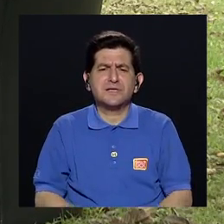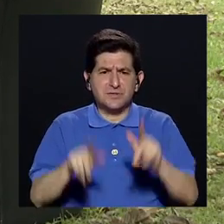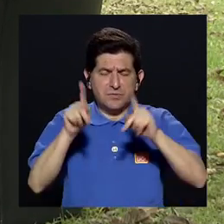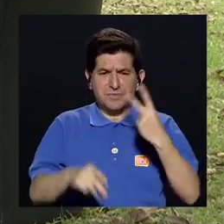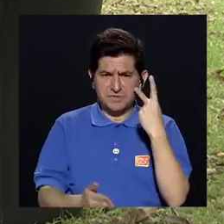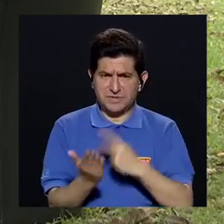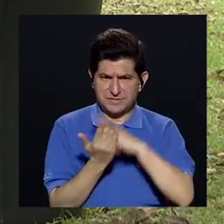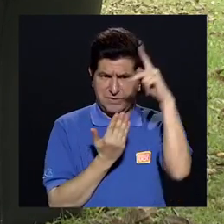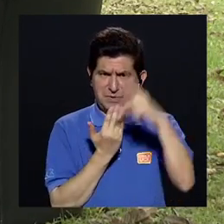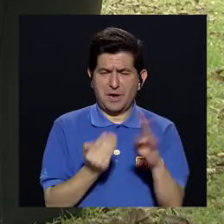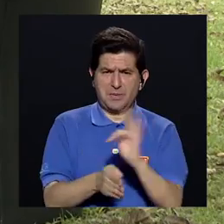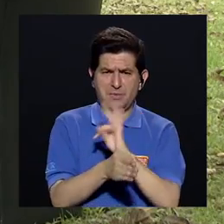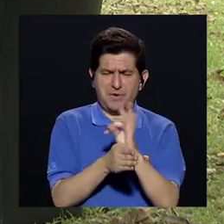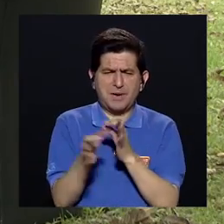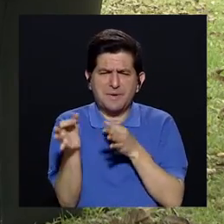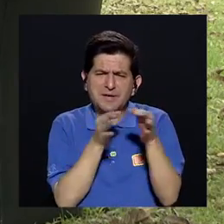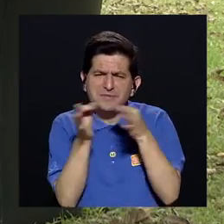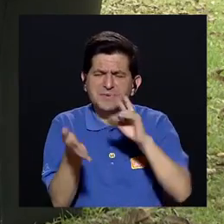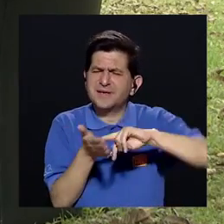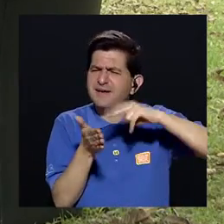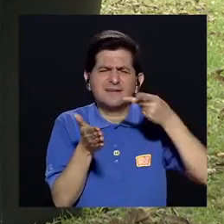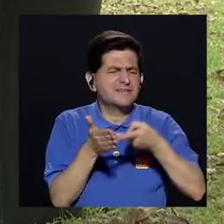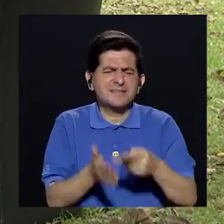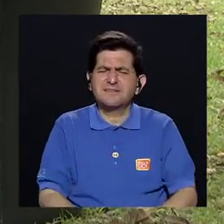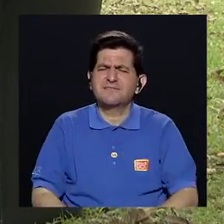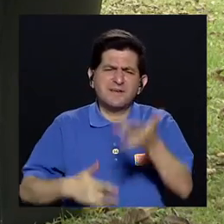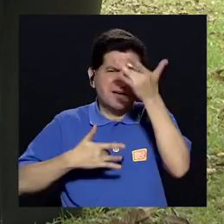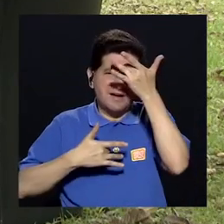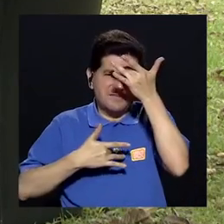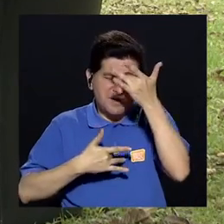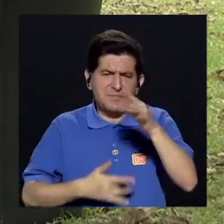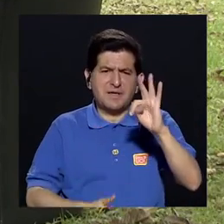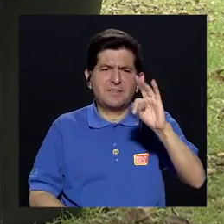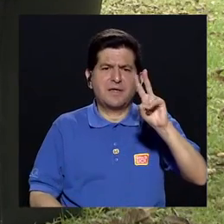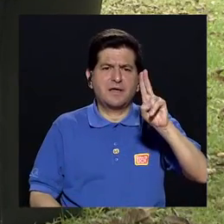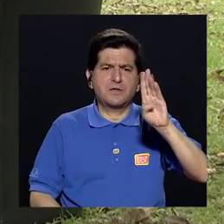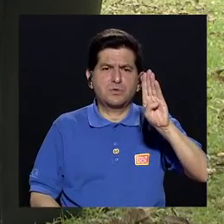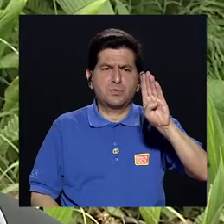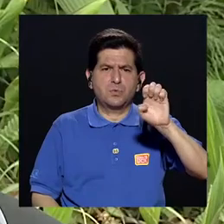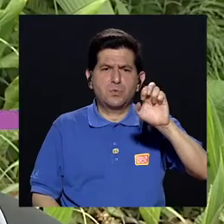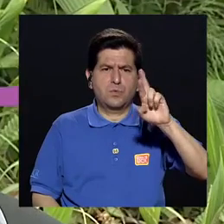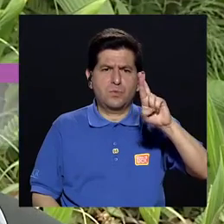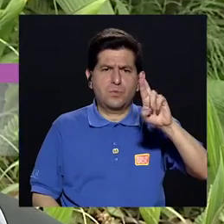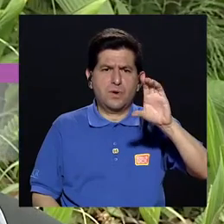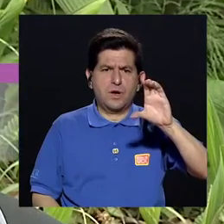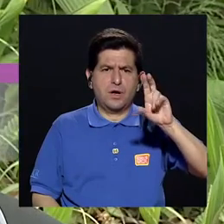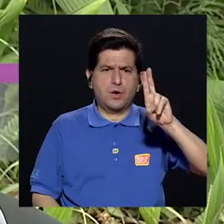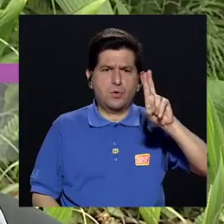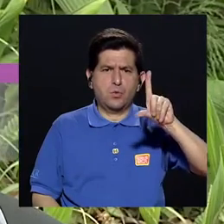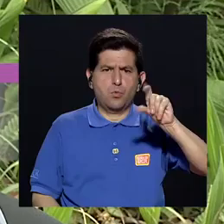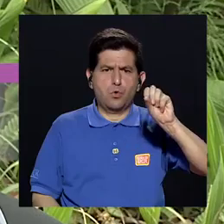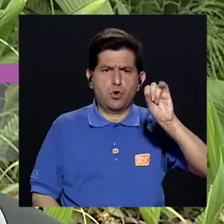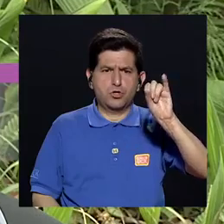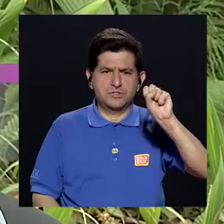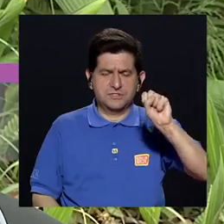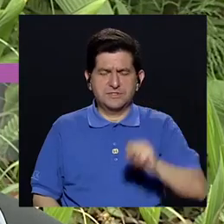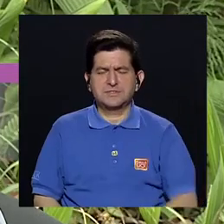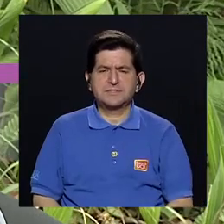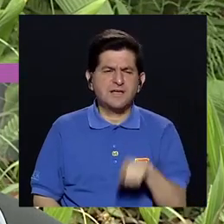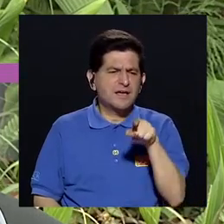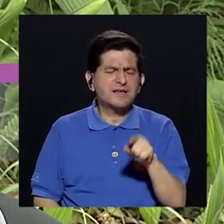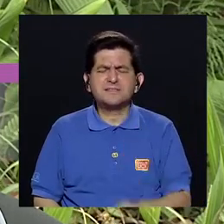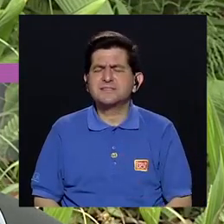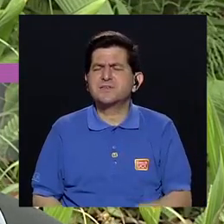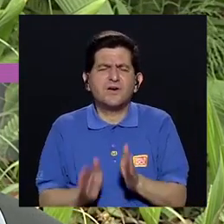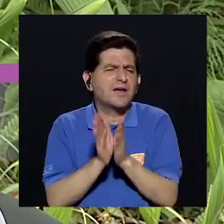los televidentes ¿Qué entendemos por tuberculosis en términos generales? En términos generales la tuberculosis